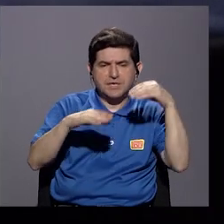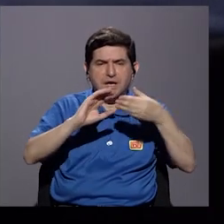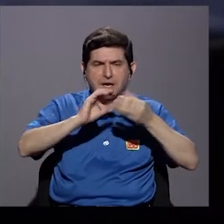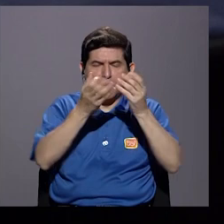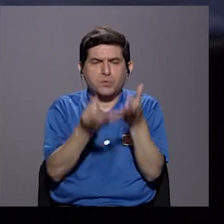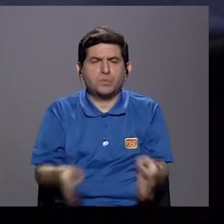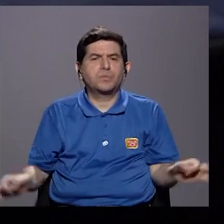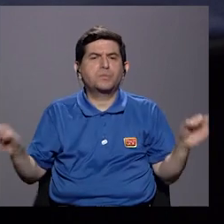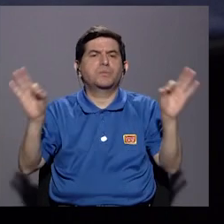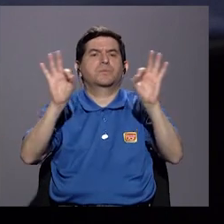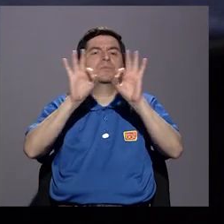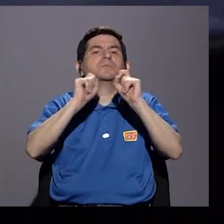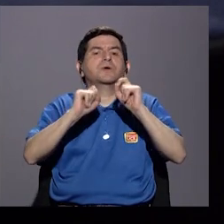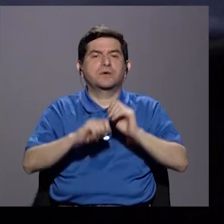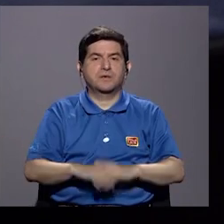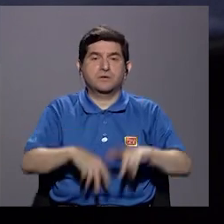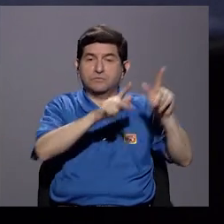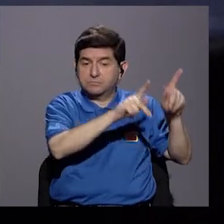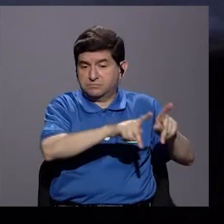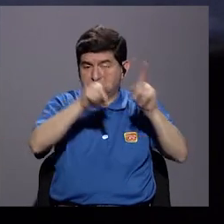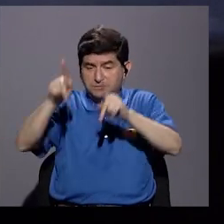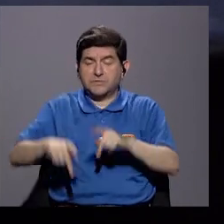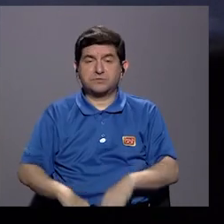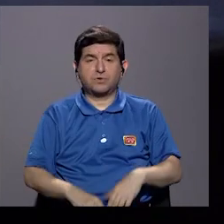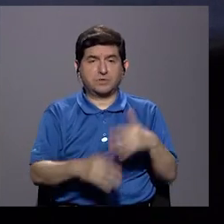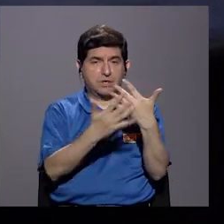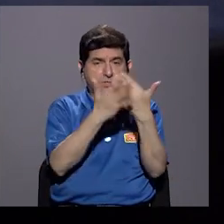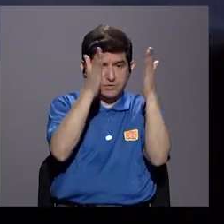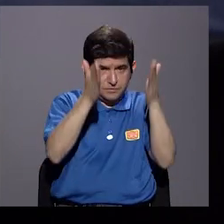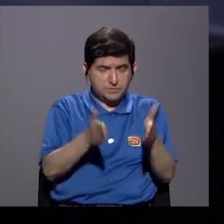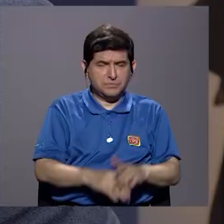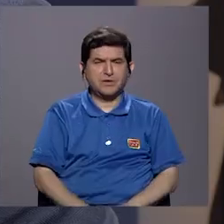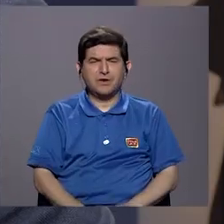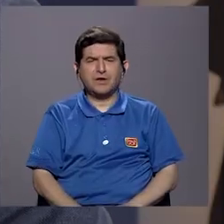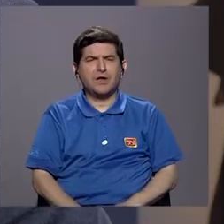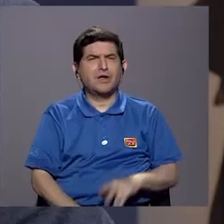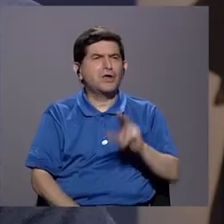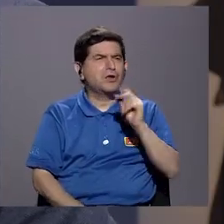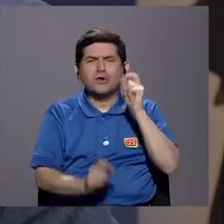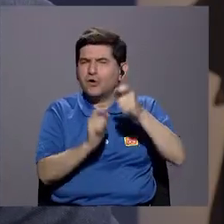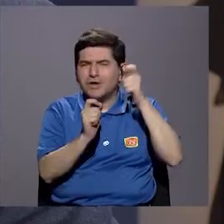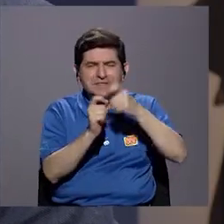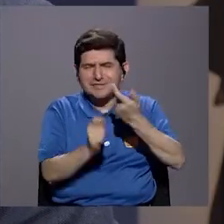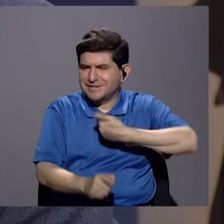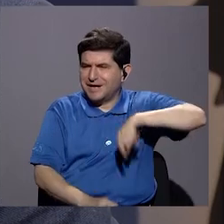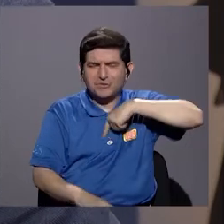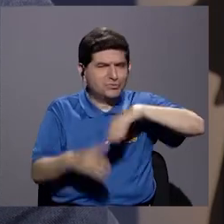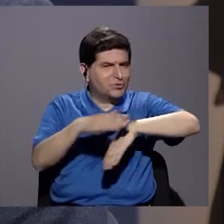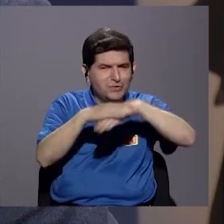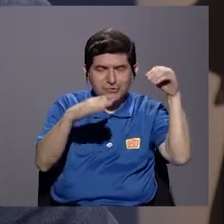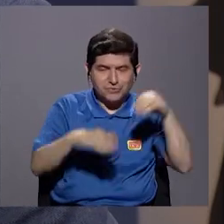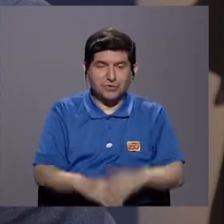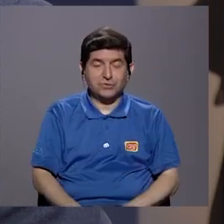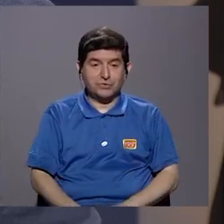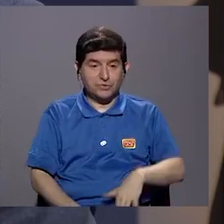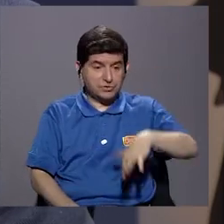una cantidad importante de gente interna en las cárceles. No, no fue exactamente así. Nosotros no lo sacamos. Nosotros nos encontramos unas resoluciones de